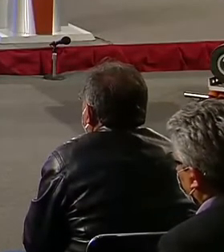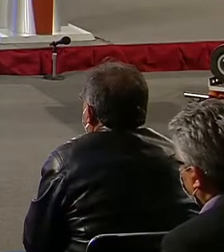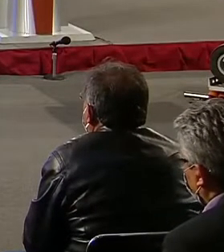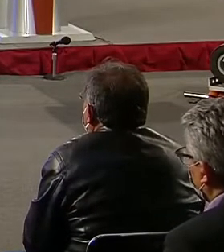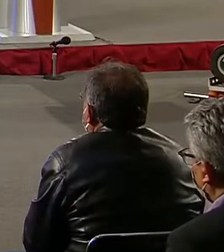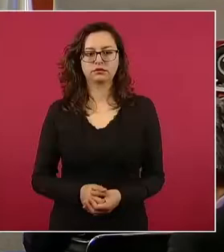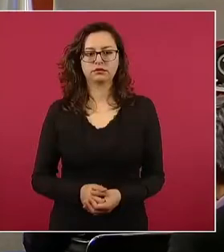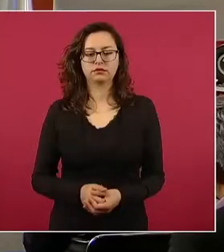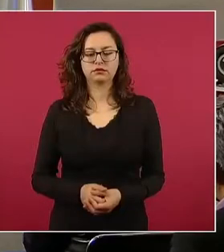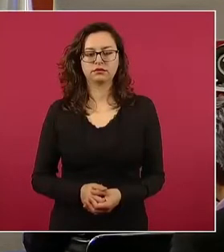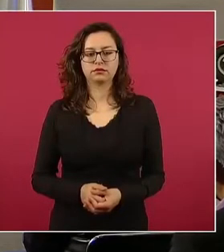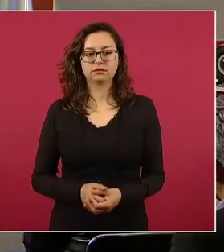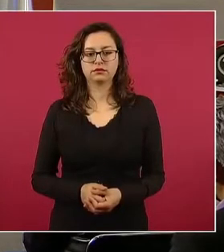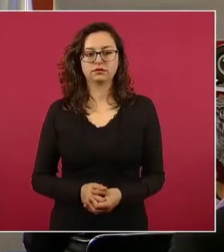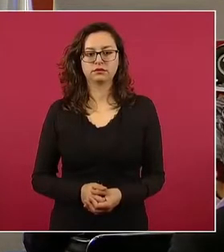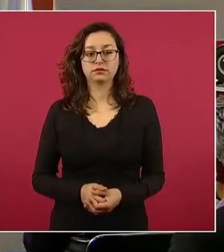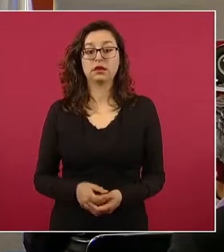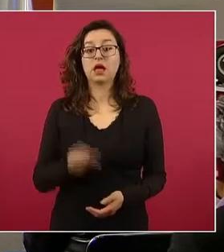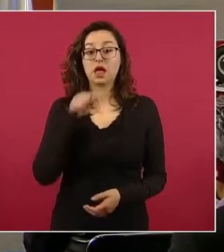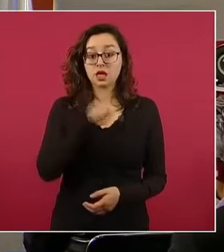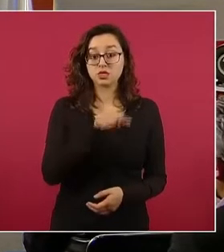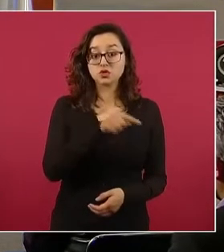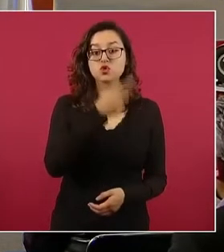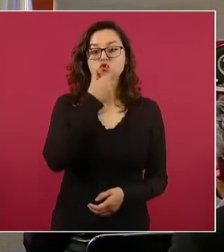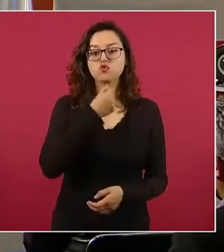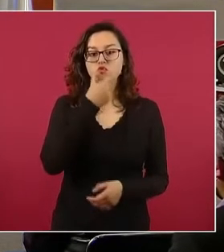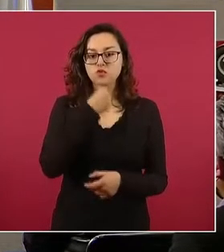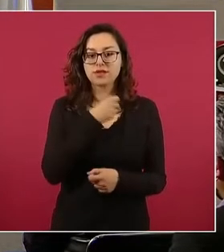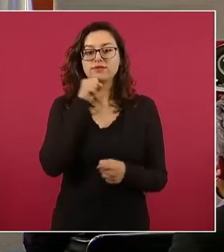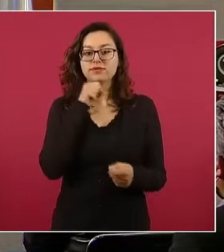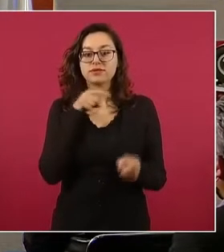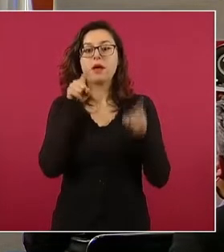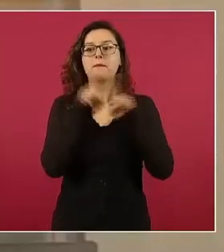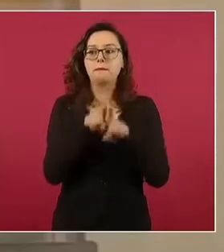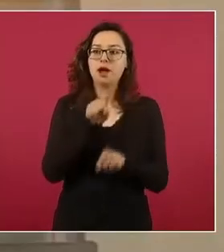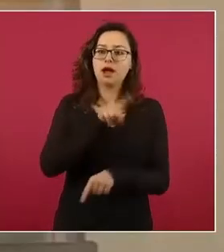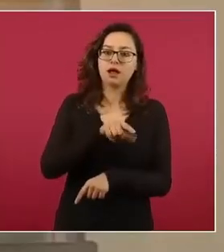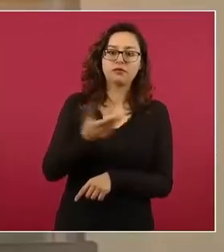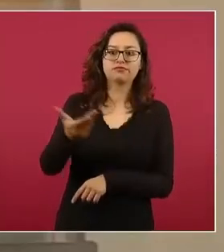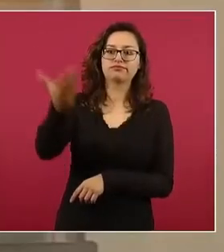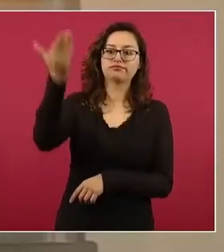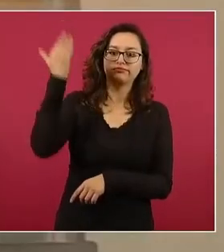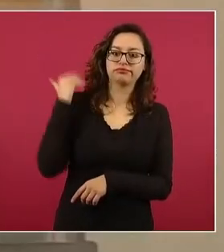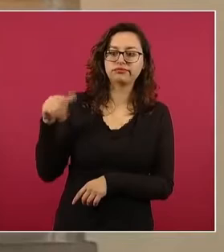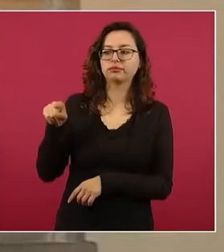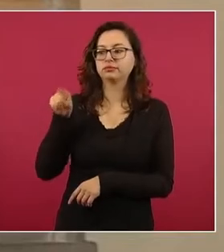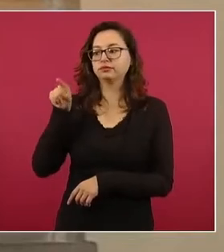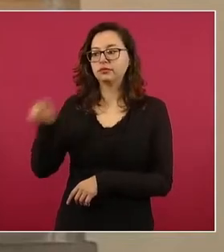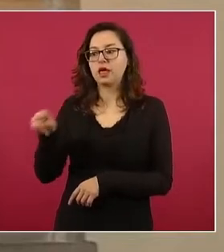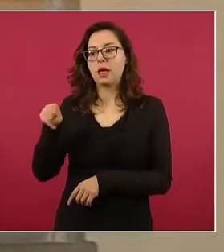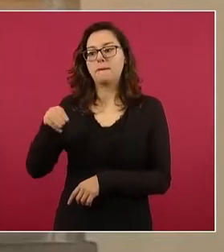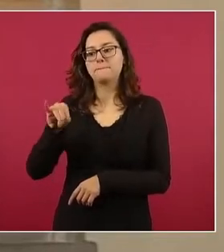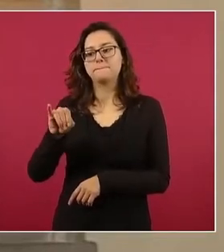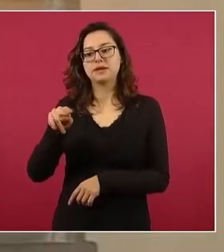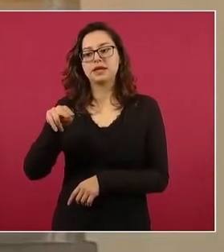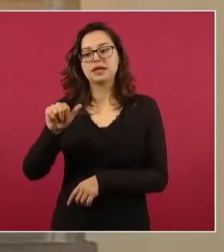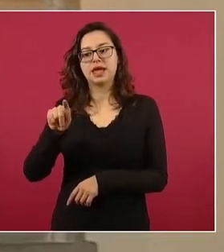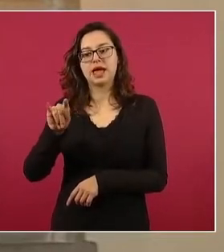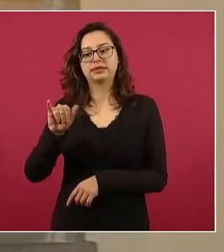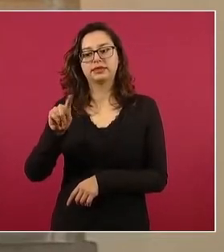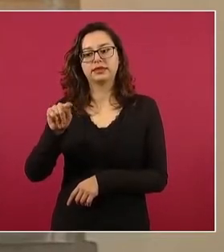personas perdieron la vida a consecuencia de armas de fuego en un evento familiar